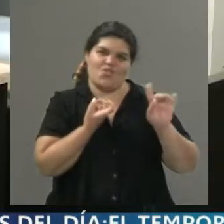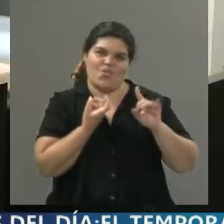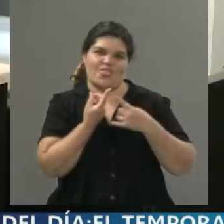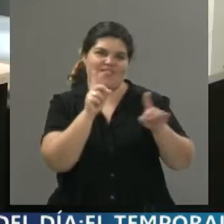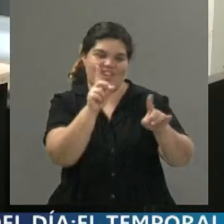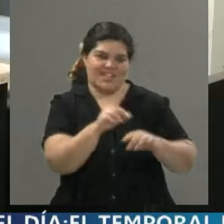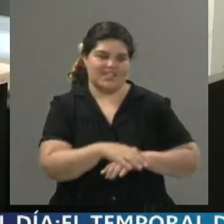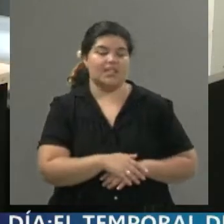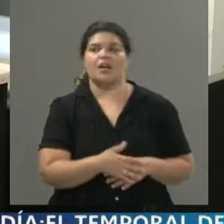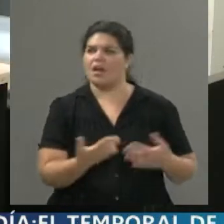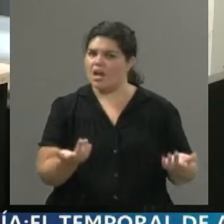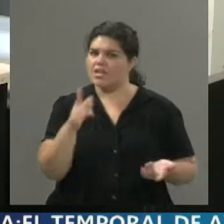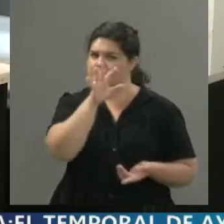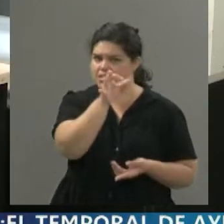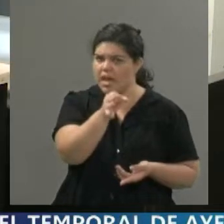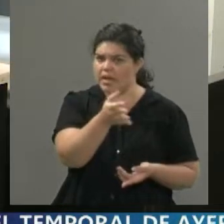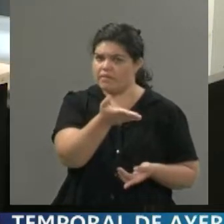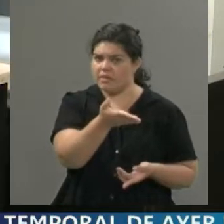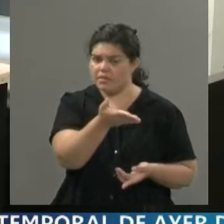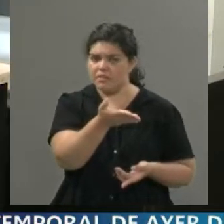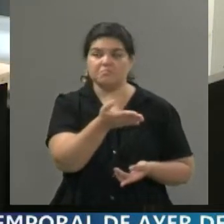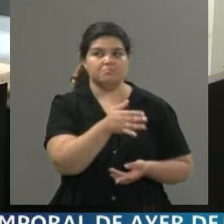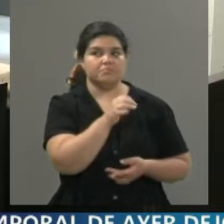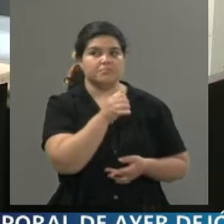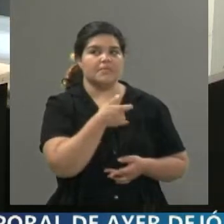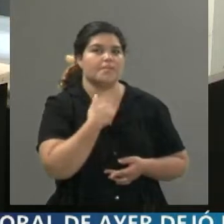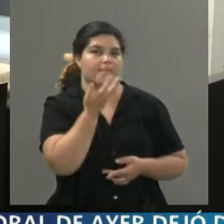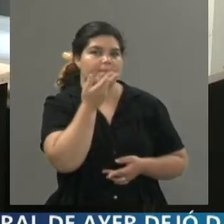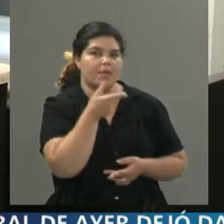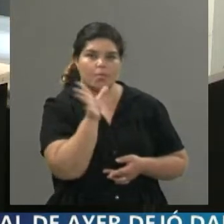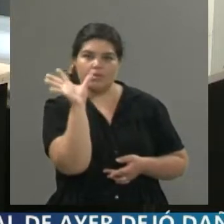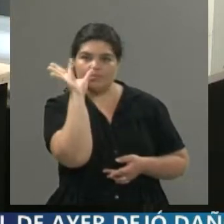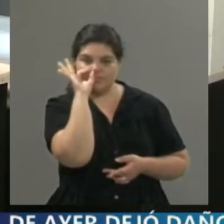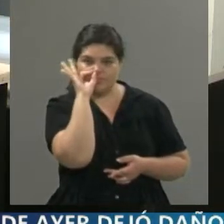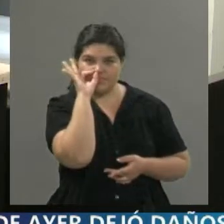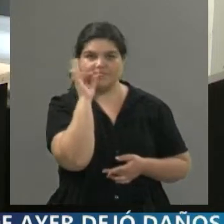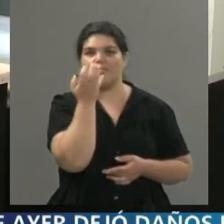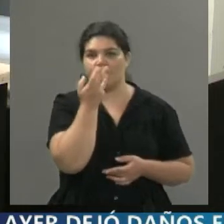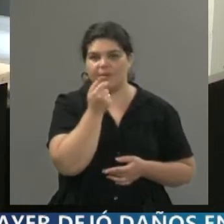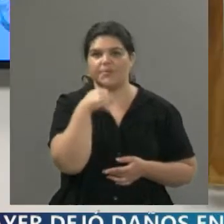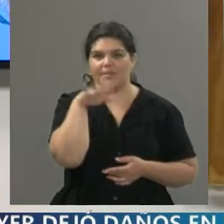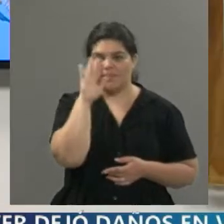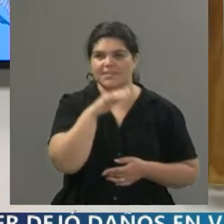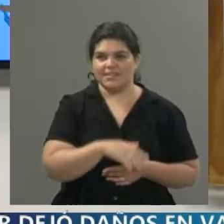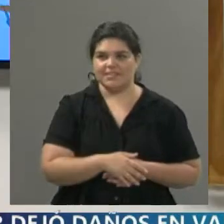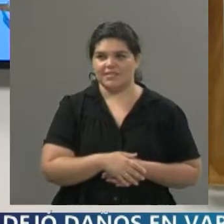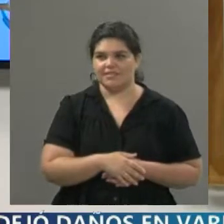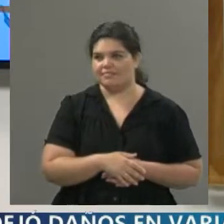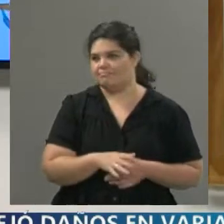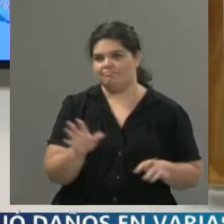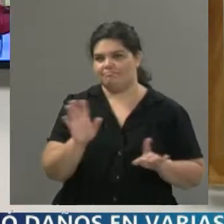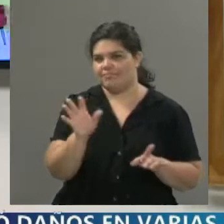sí, la tiene reclara con los A me gusta el otro, que es el envolvente del costadito. Argollito también. Nunca galería